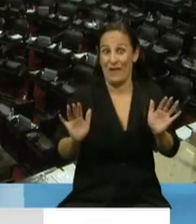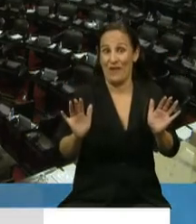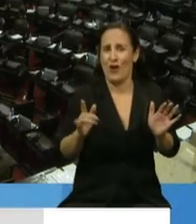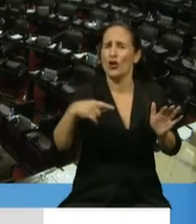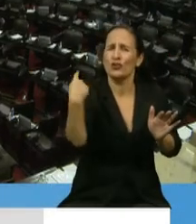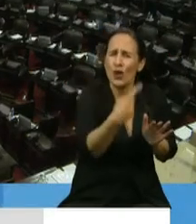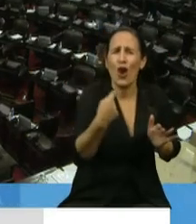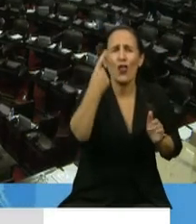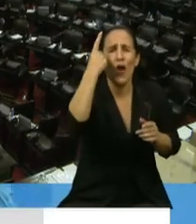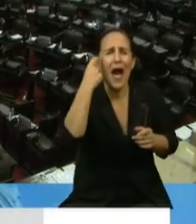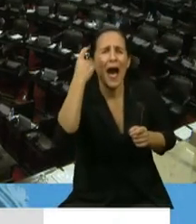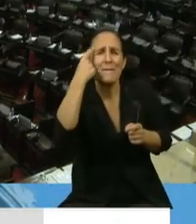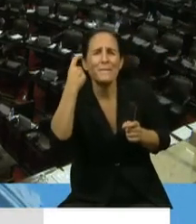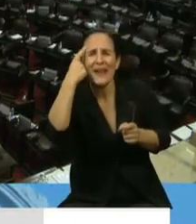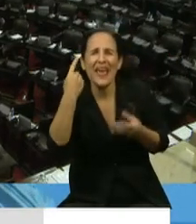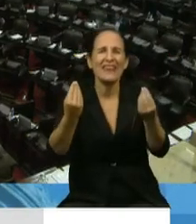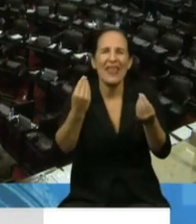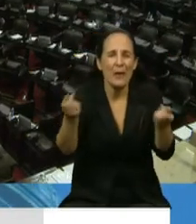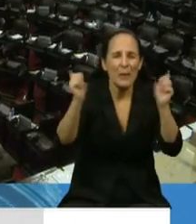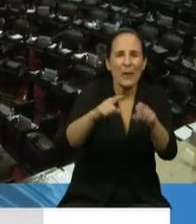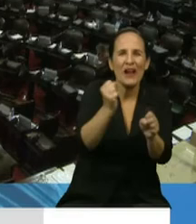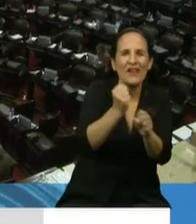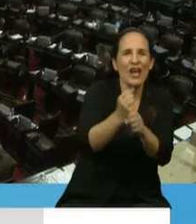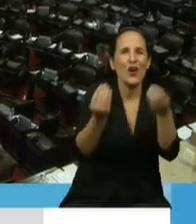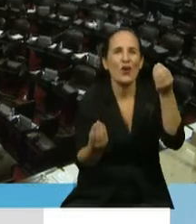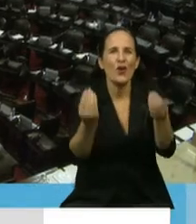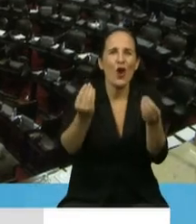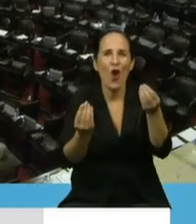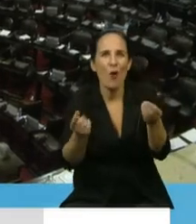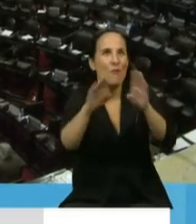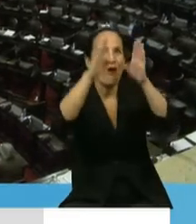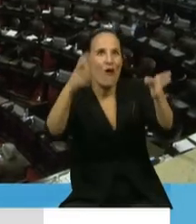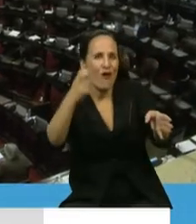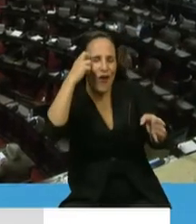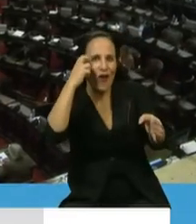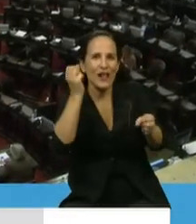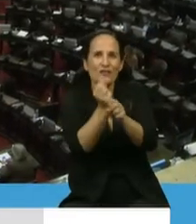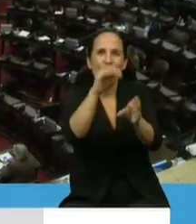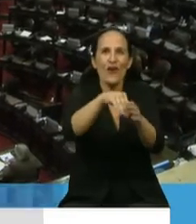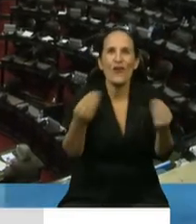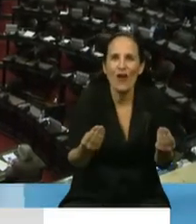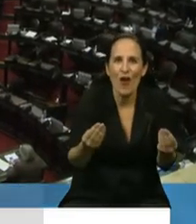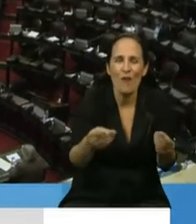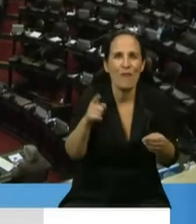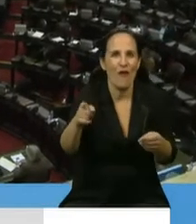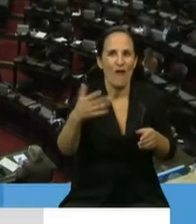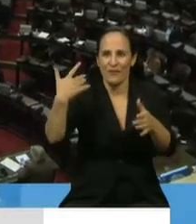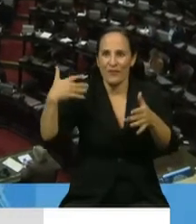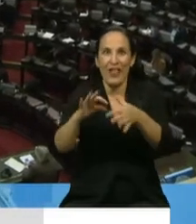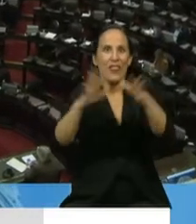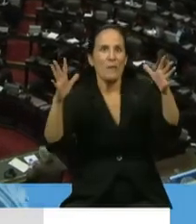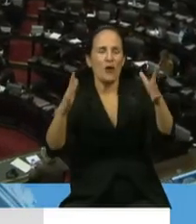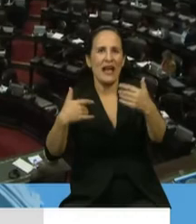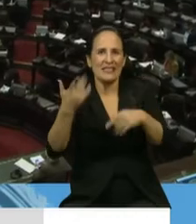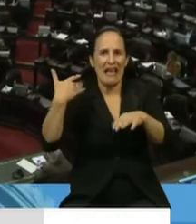aprendiendo cómo volver a trabajar, cómo hacer que el Congreso y la democracia vuelvan a respirar después de estos meses de agonía